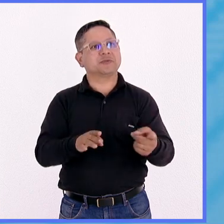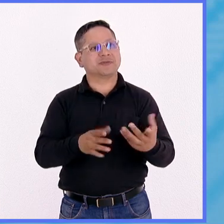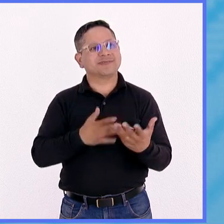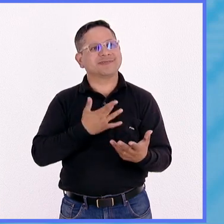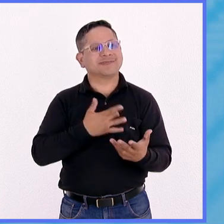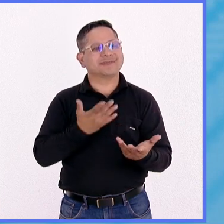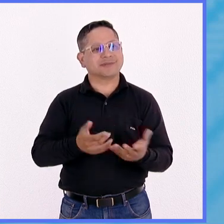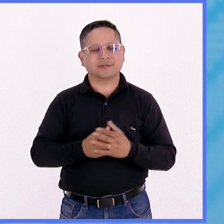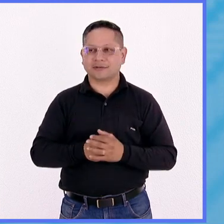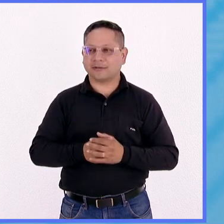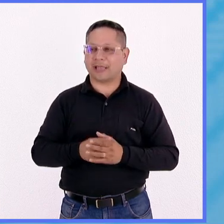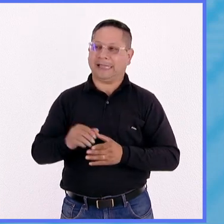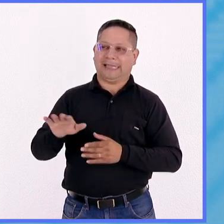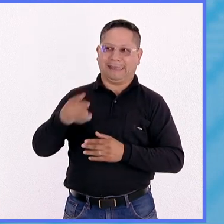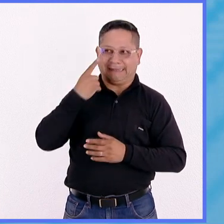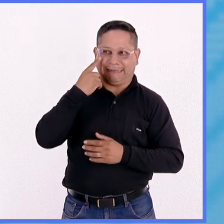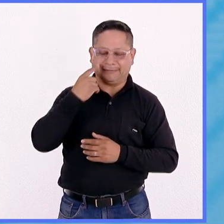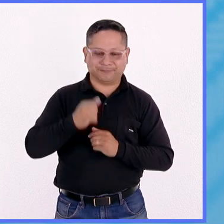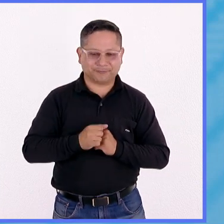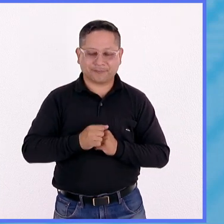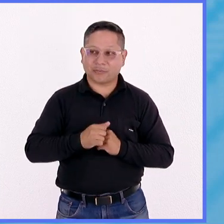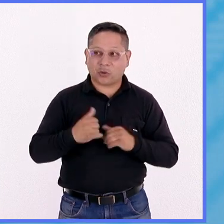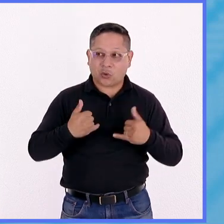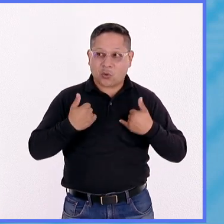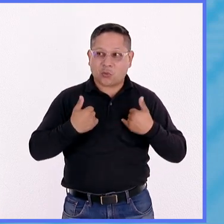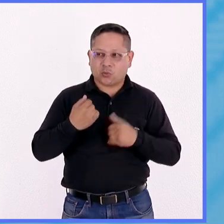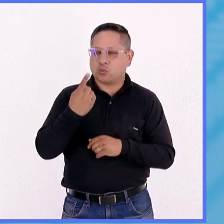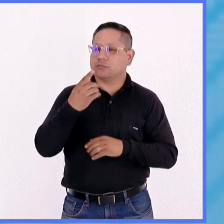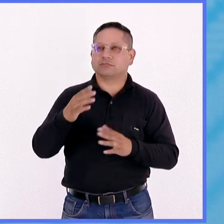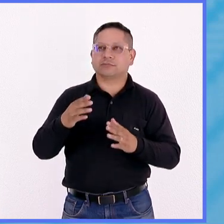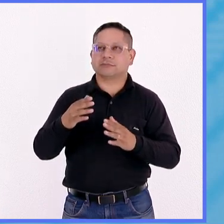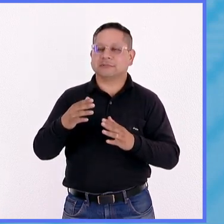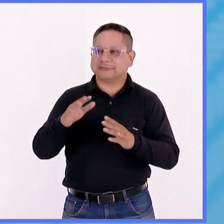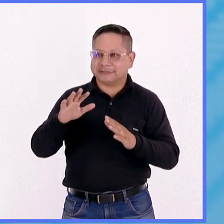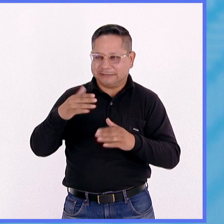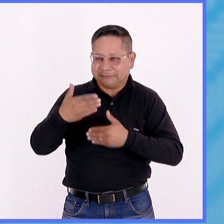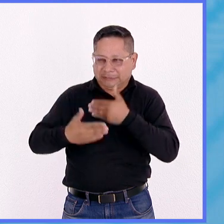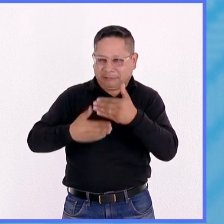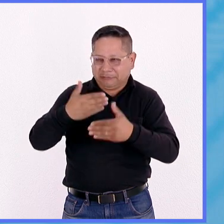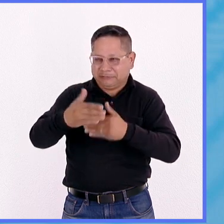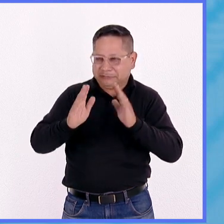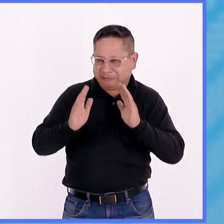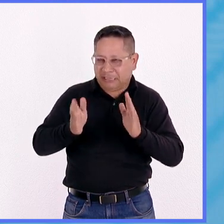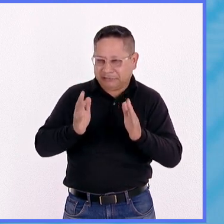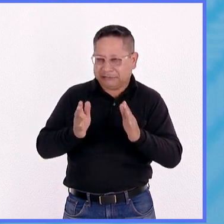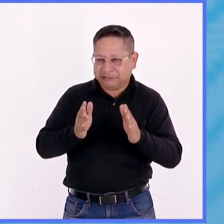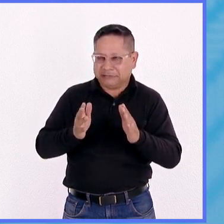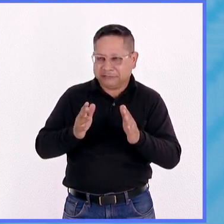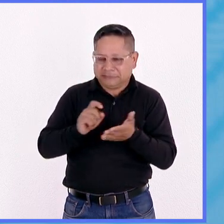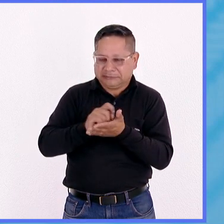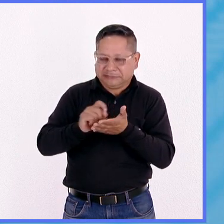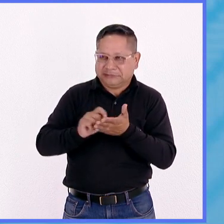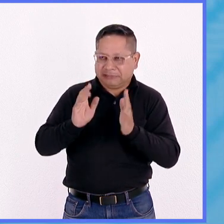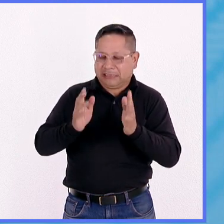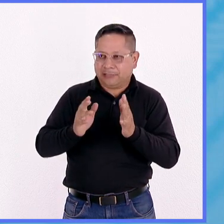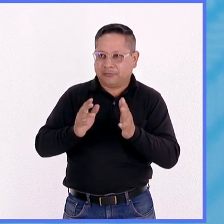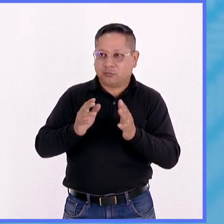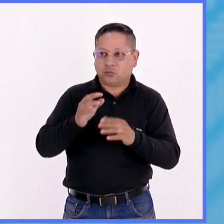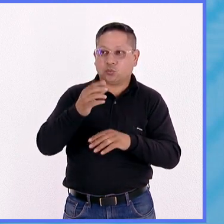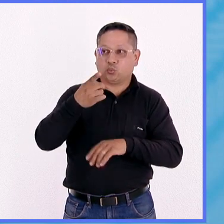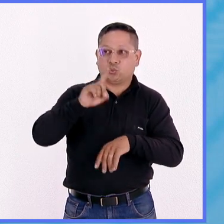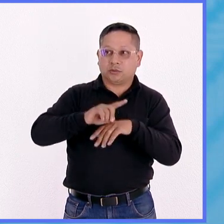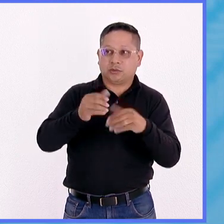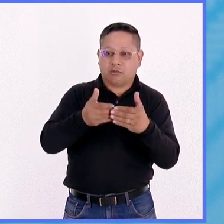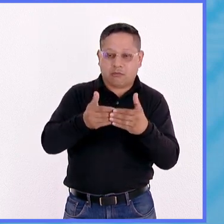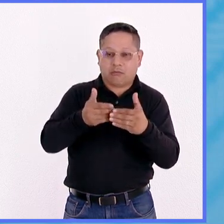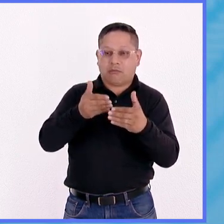impresionante. Llegan los chicos, tienen un día, bueno, después de que pasan todas las etapas, tienen que llegar un día antes para